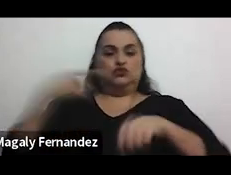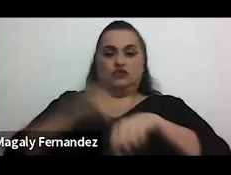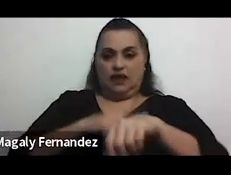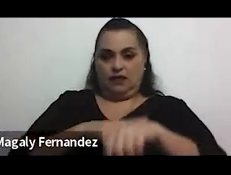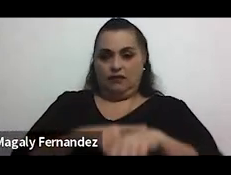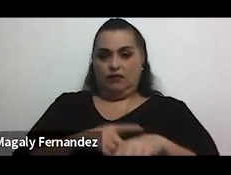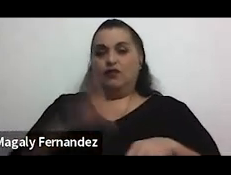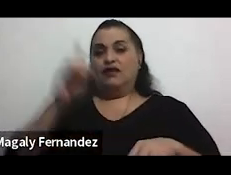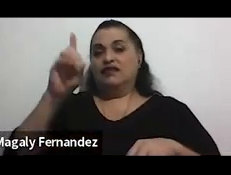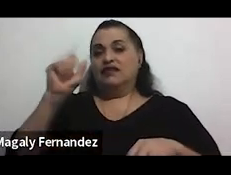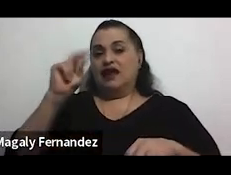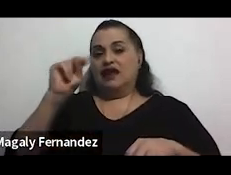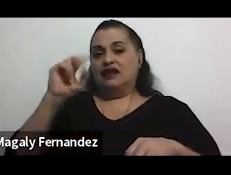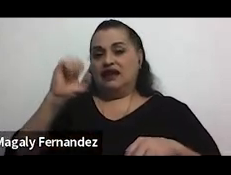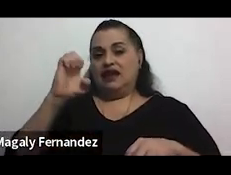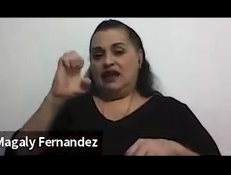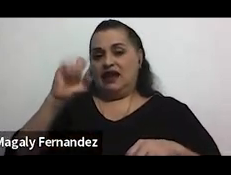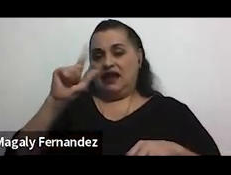Taleno tiene la mano levantada